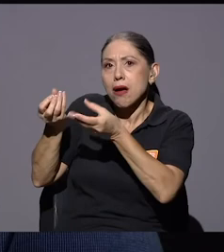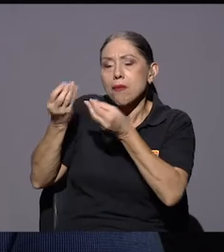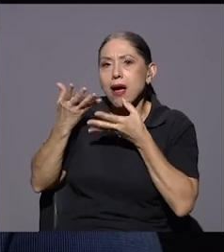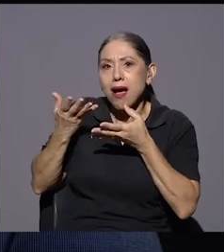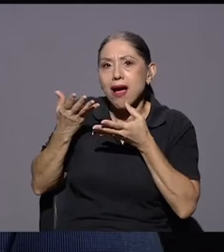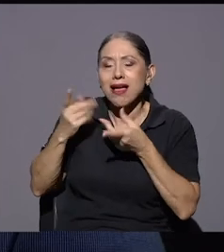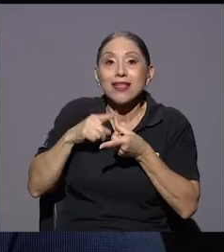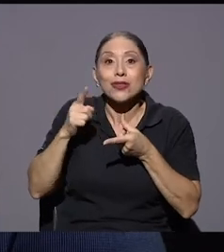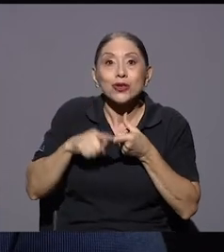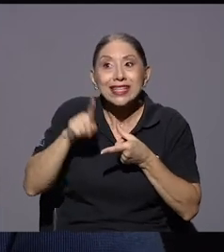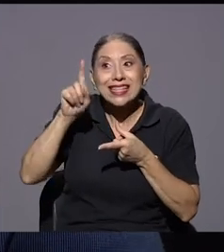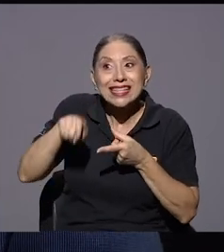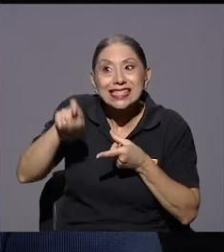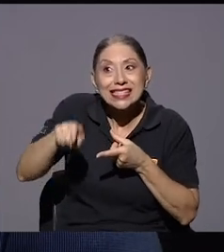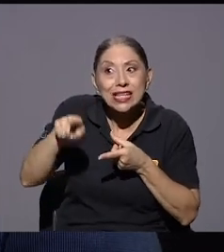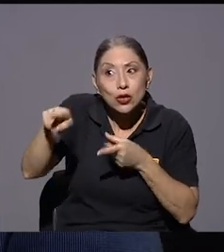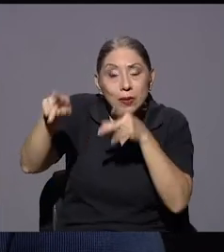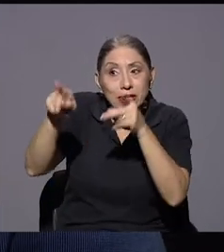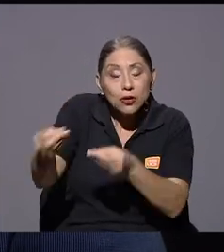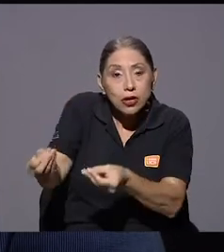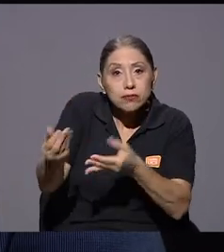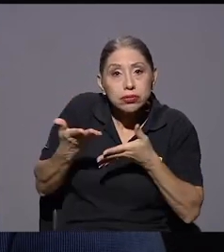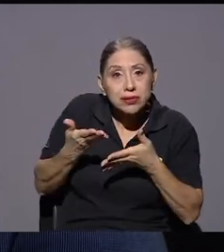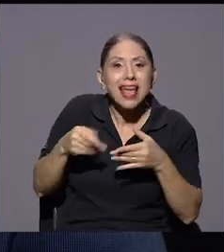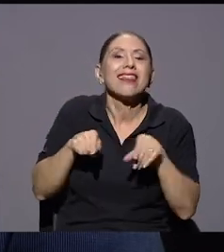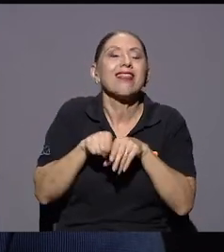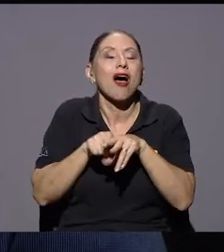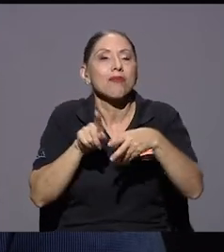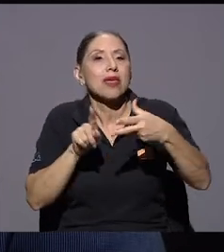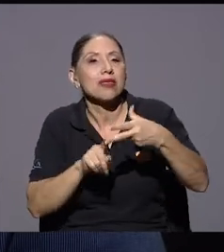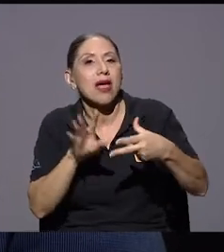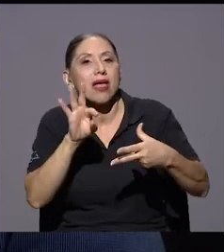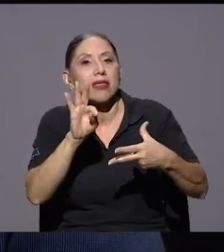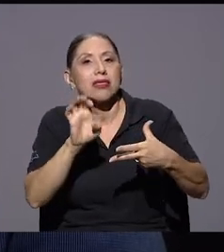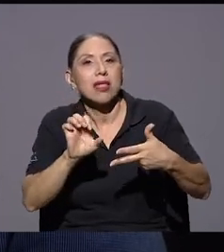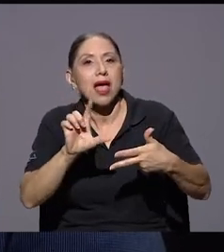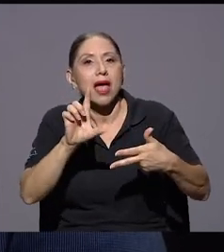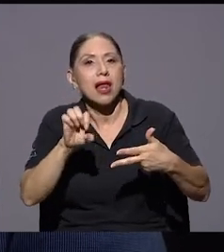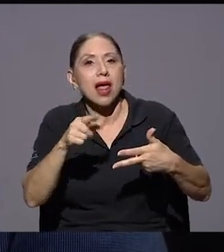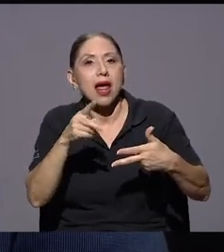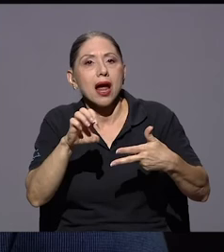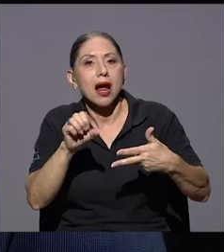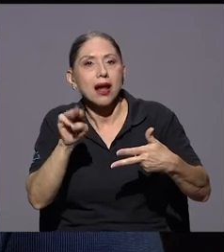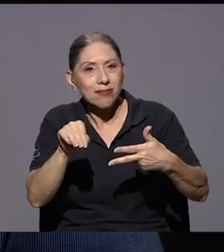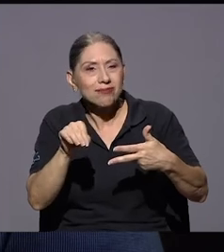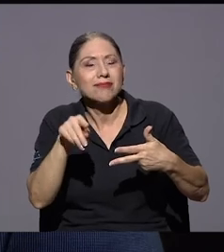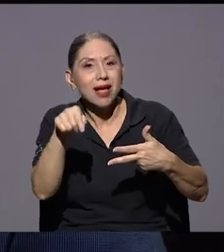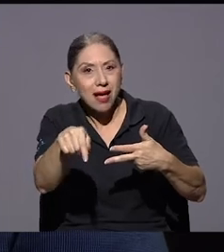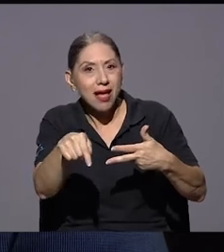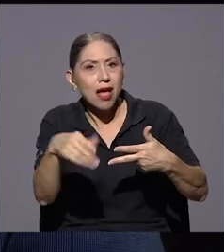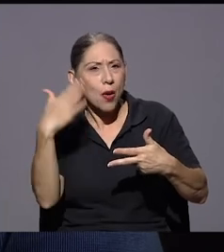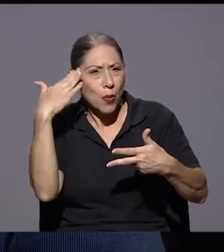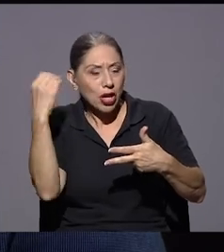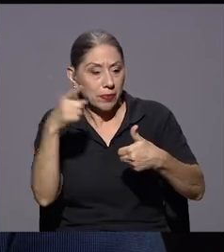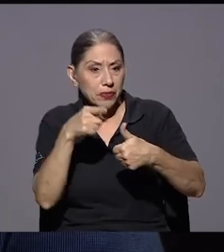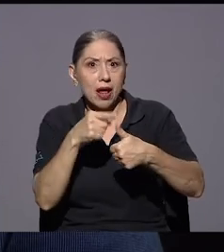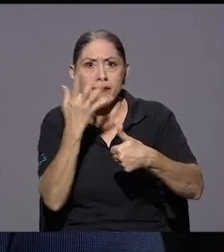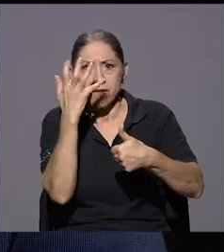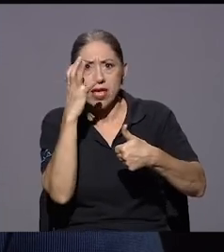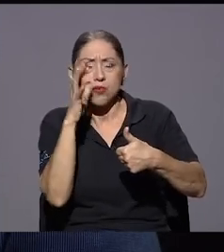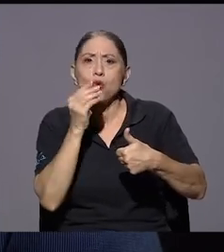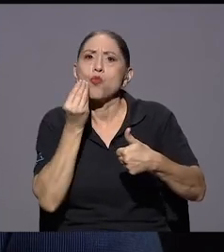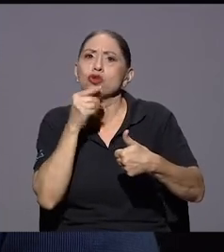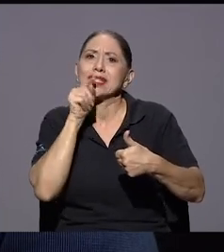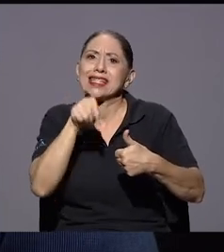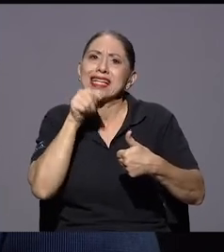comunicación uno a uno y ahí es donde Telegram también ha ido surgiendo ¿por qué? porque bueno Facebook le podemos hacer miles de críticas